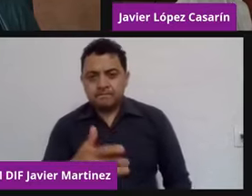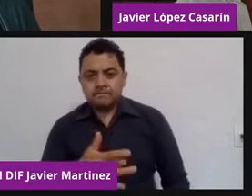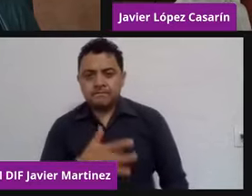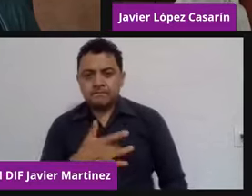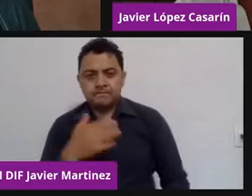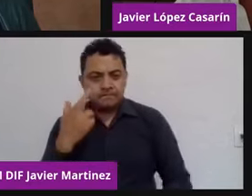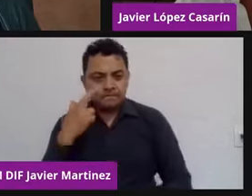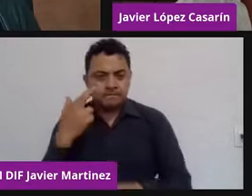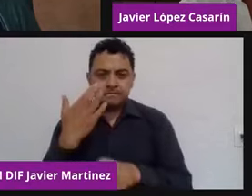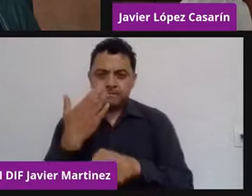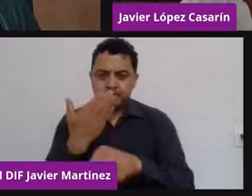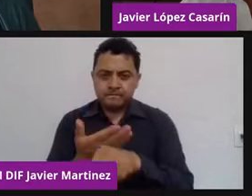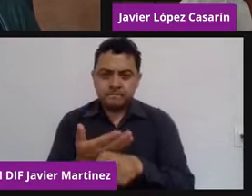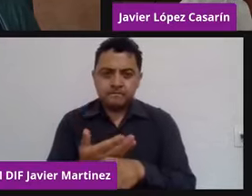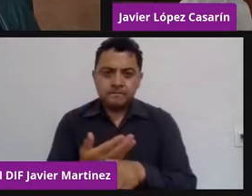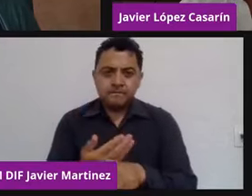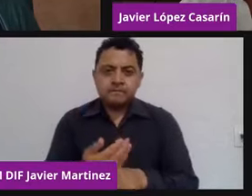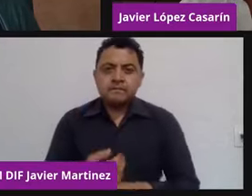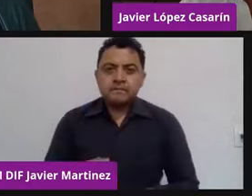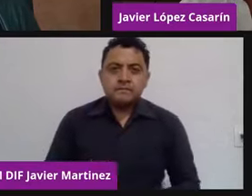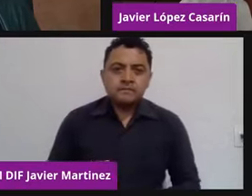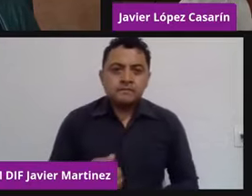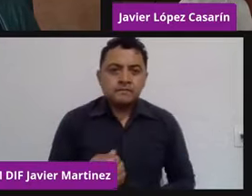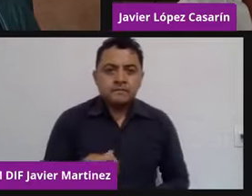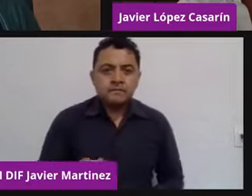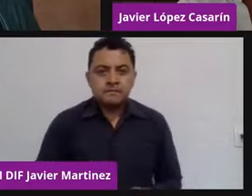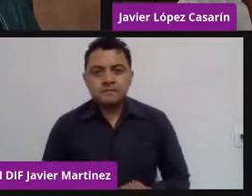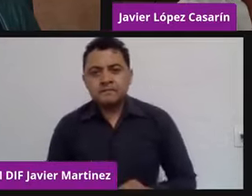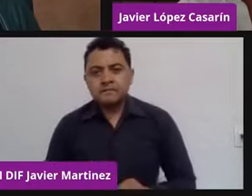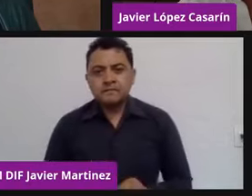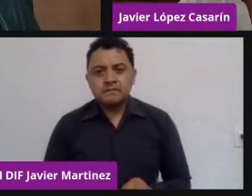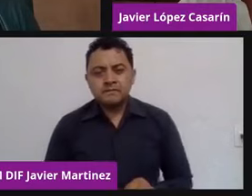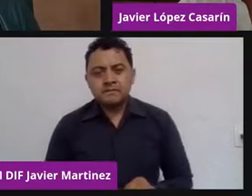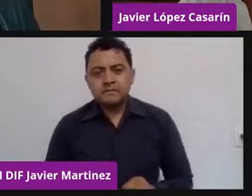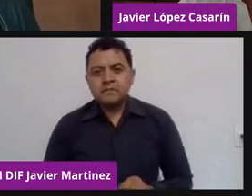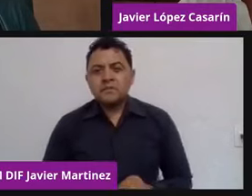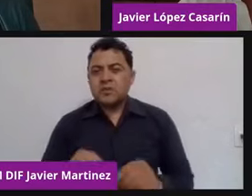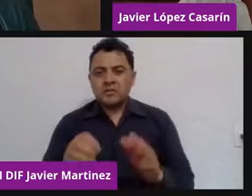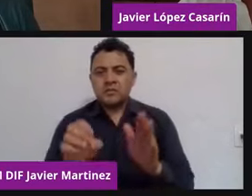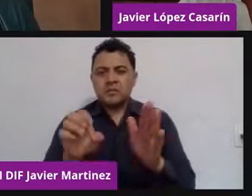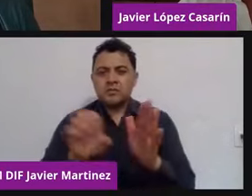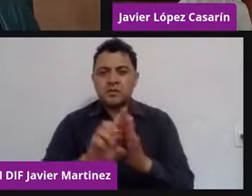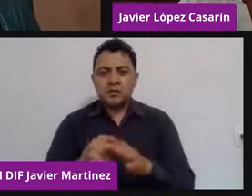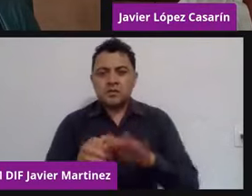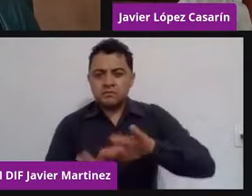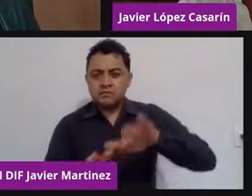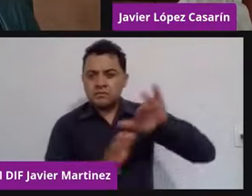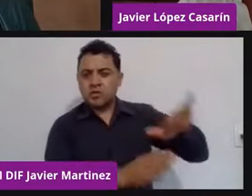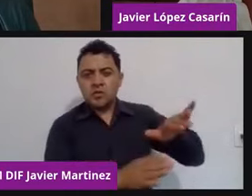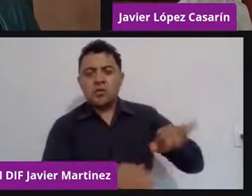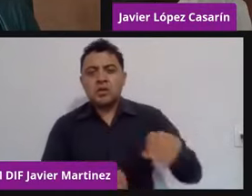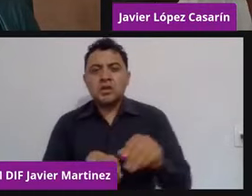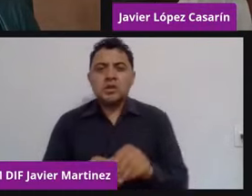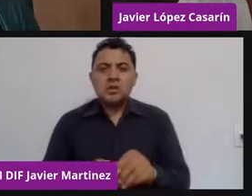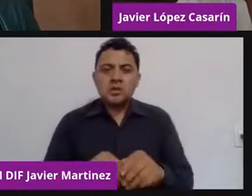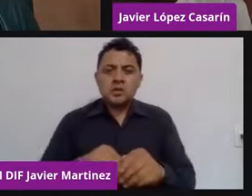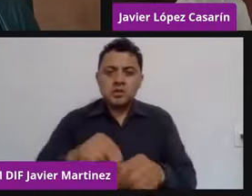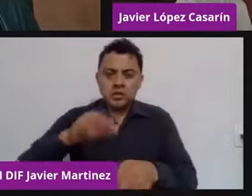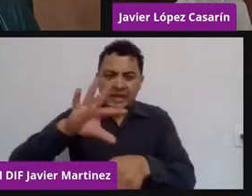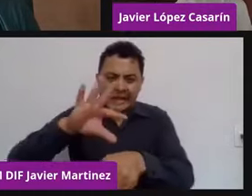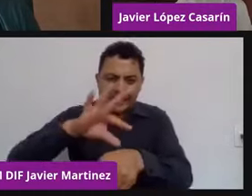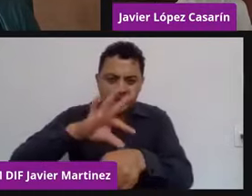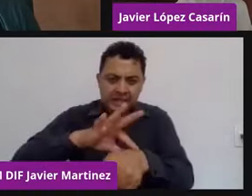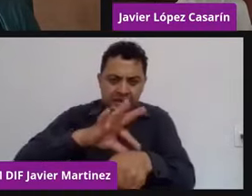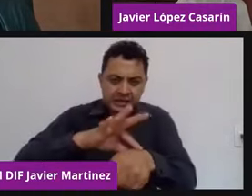tantos temas del impacto que tiene la carne o el impacto que tiene lo orgánico, lo inorgánico,